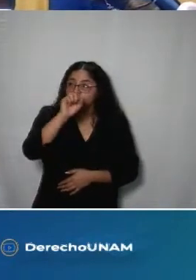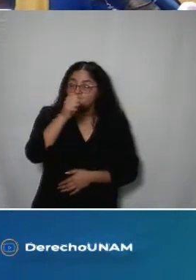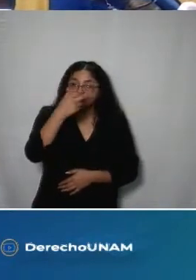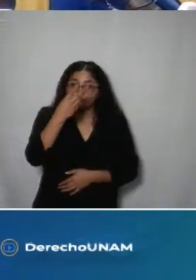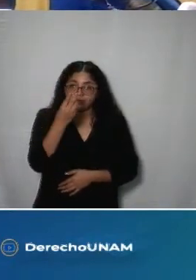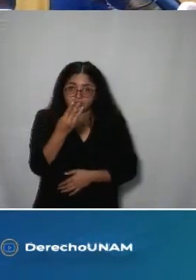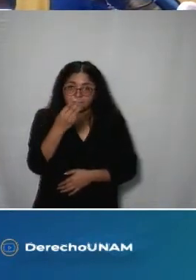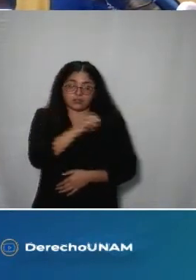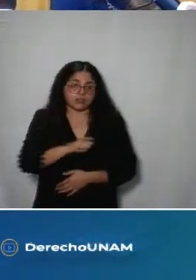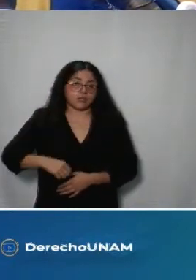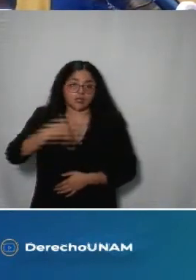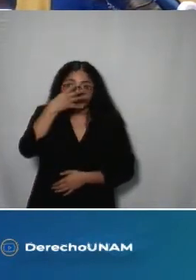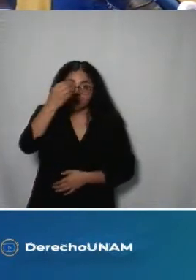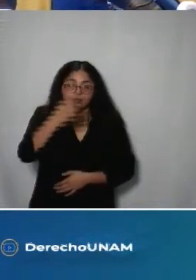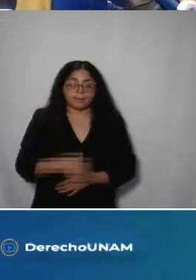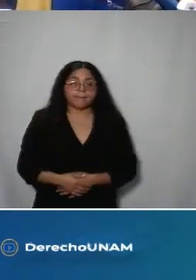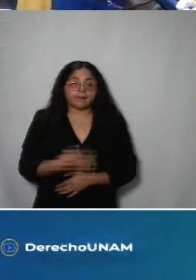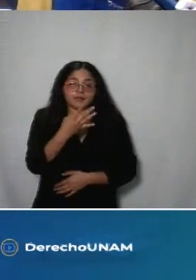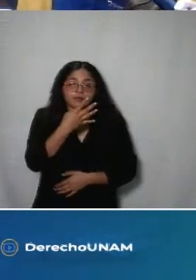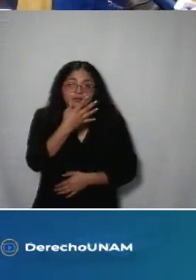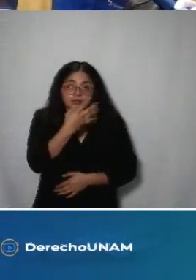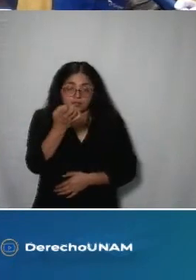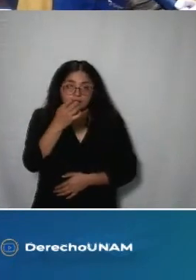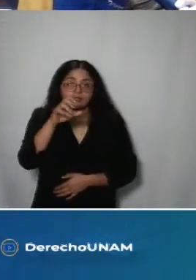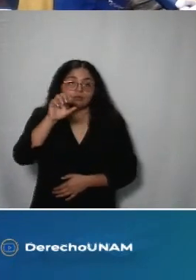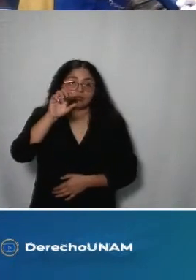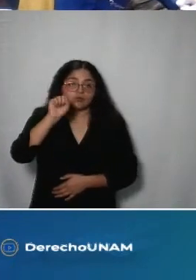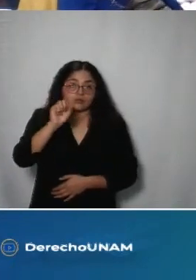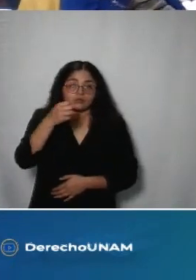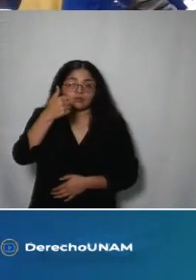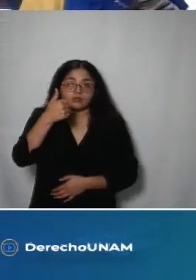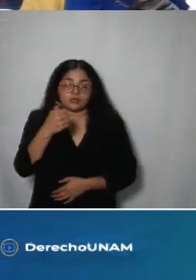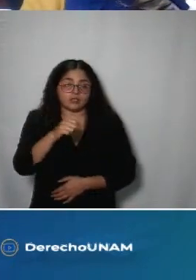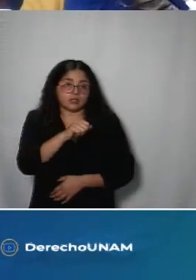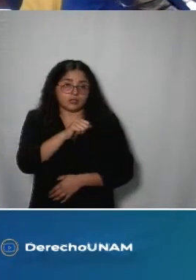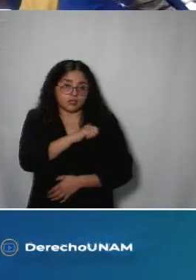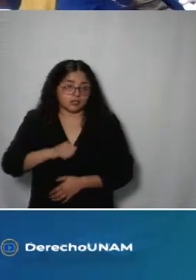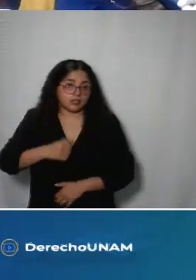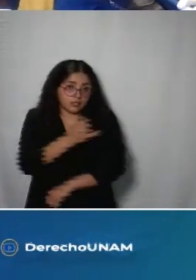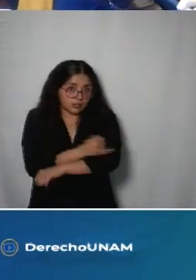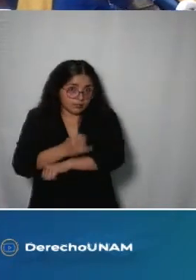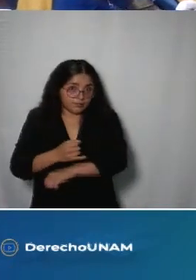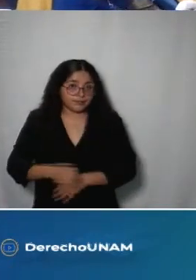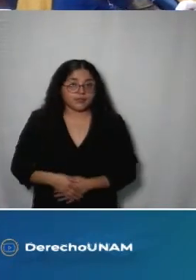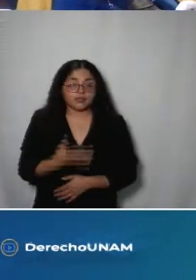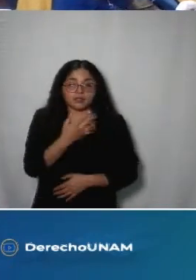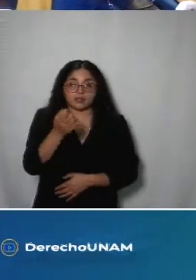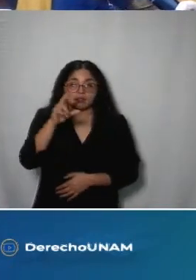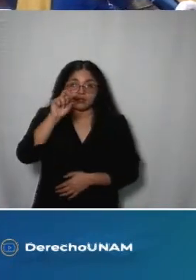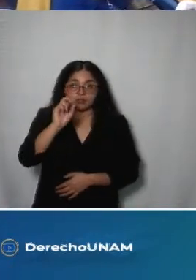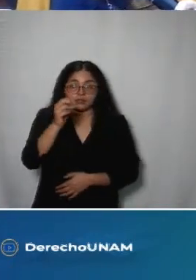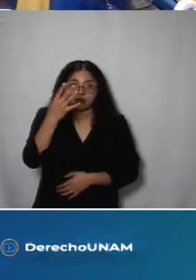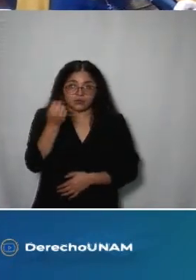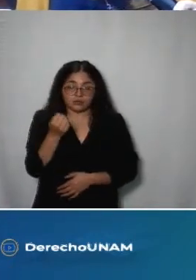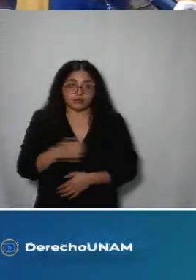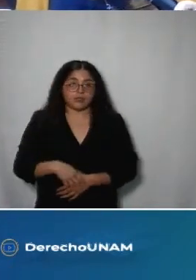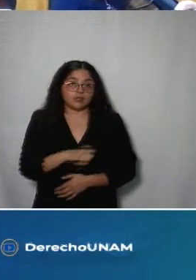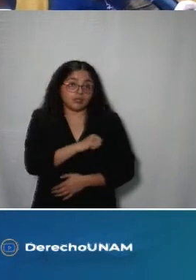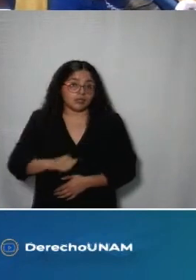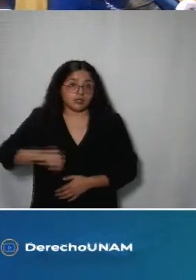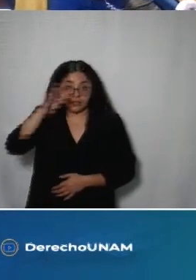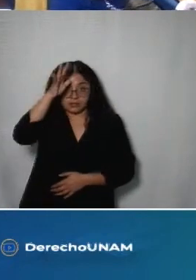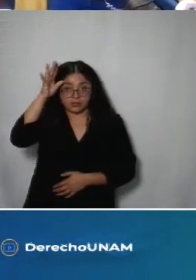563 de la Alcaldía Coyoacán 516 de la Alcaldía Iztapalapa 539 de la Alcaldía